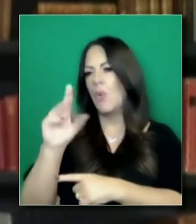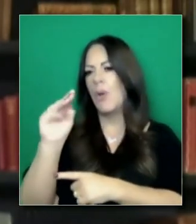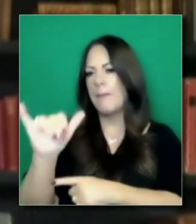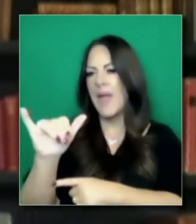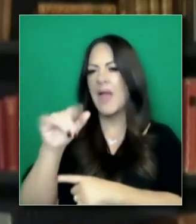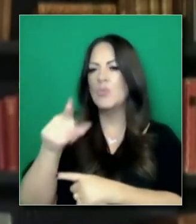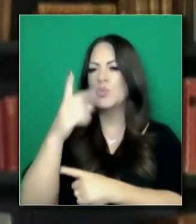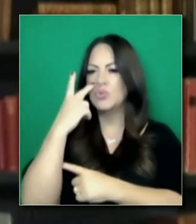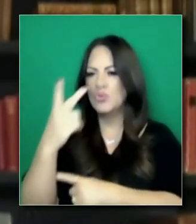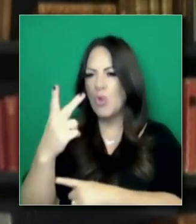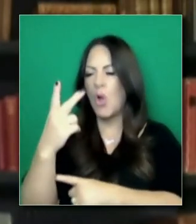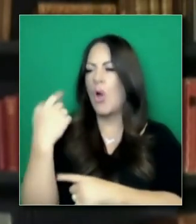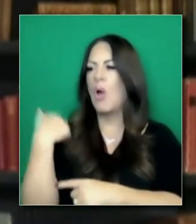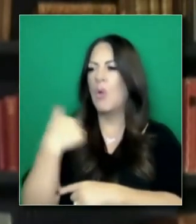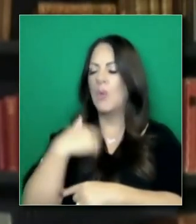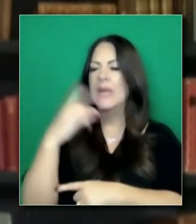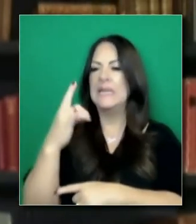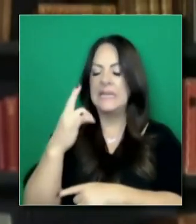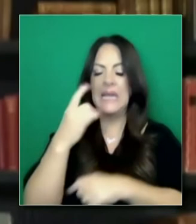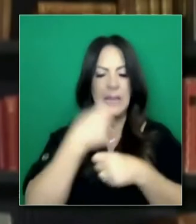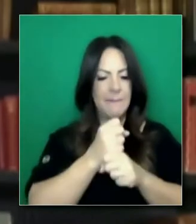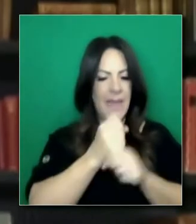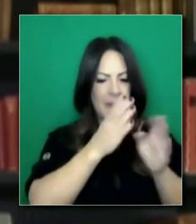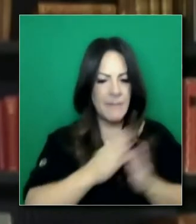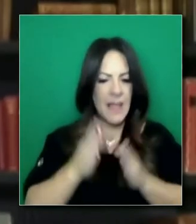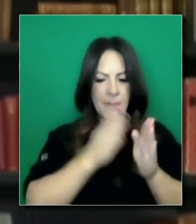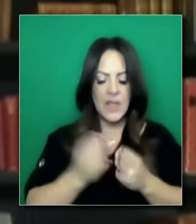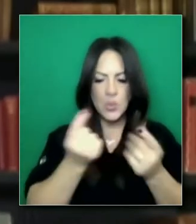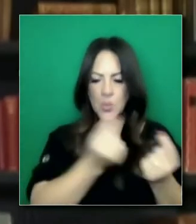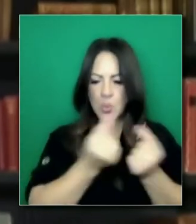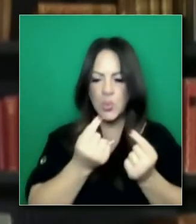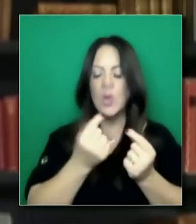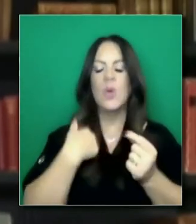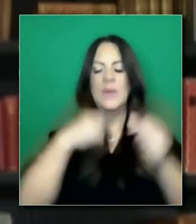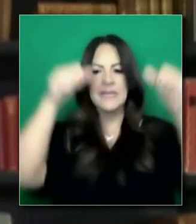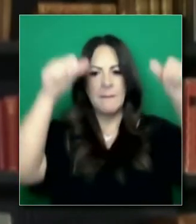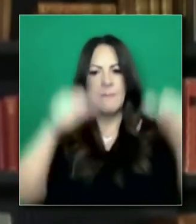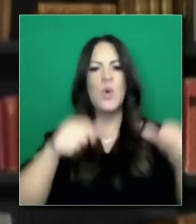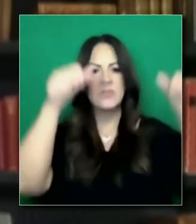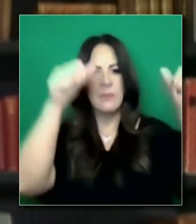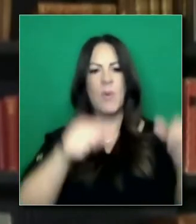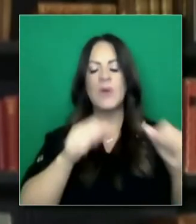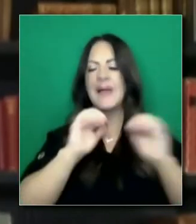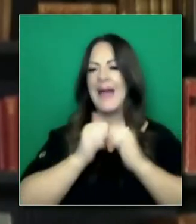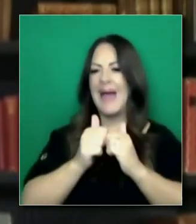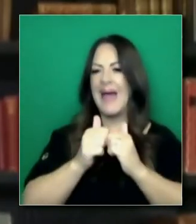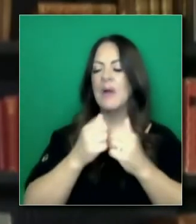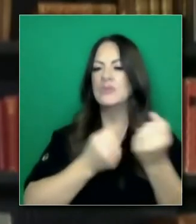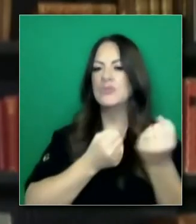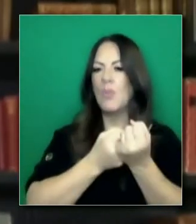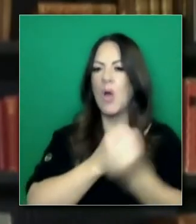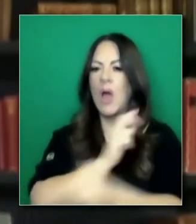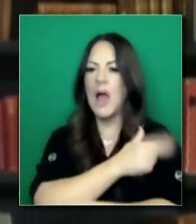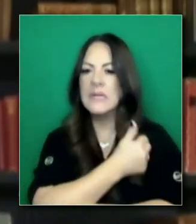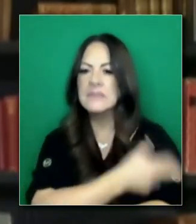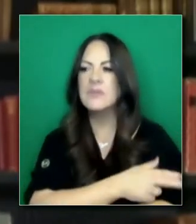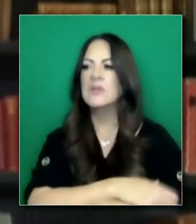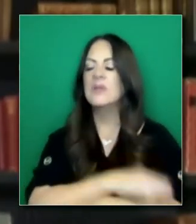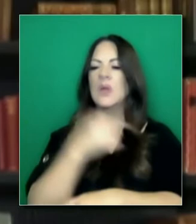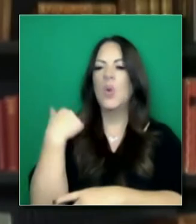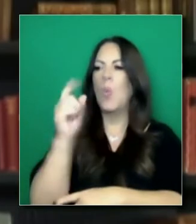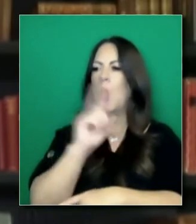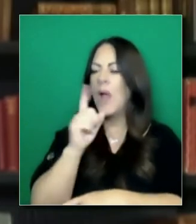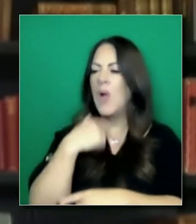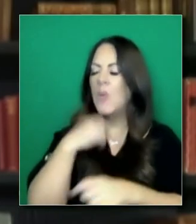de marzo, abril, mayo, vimos que ha habido planes que publicamos en cuanto a crear capacidad en hospitales y viendo